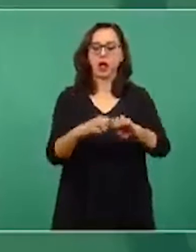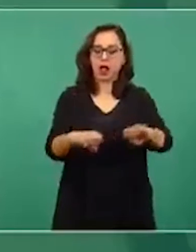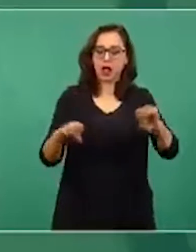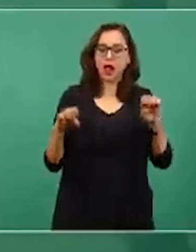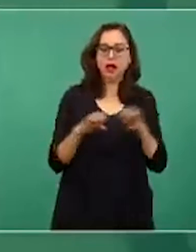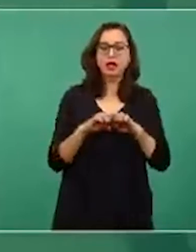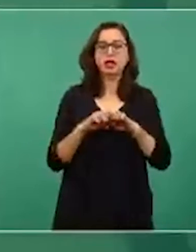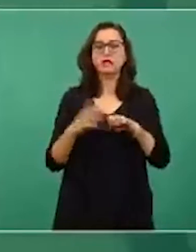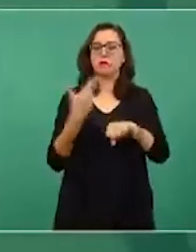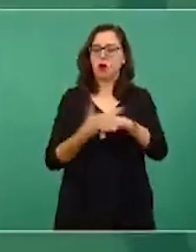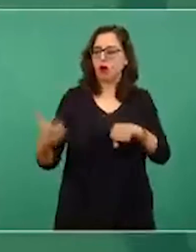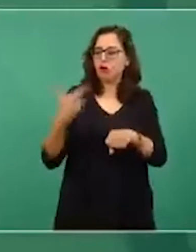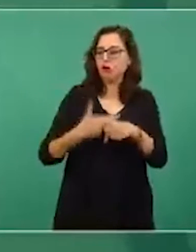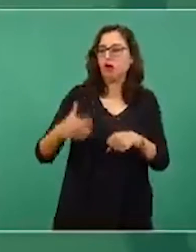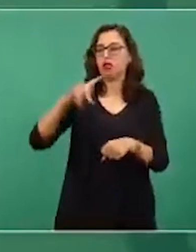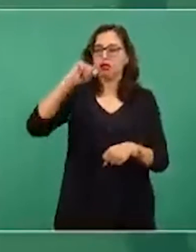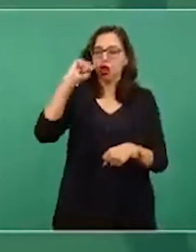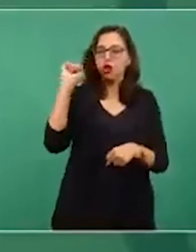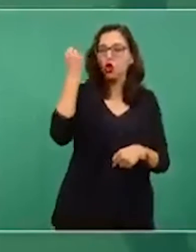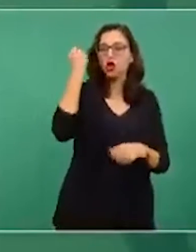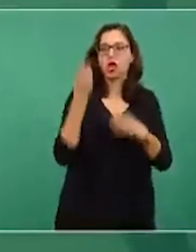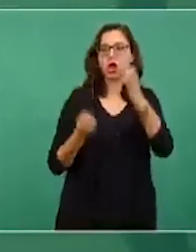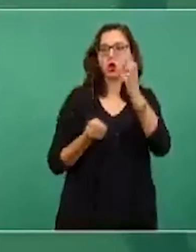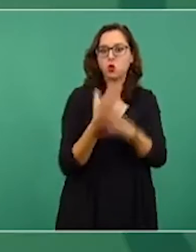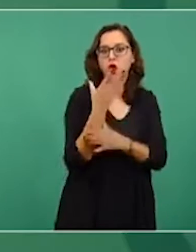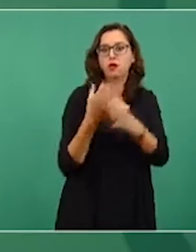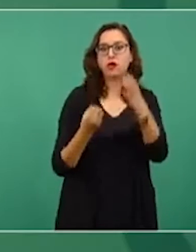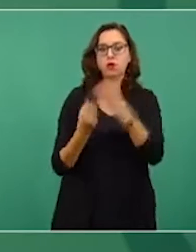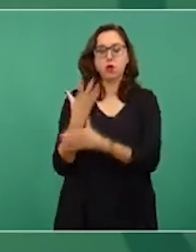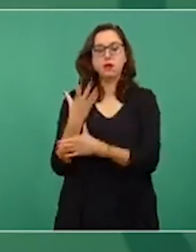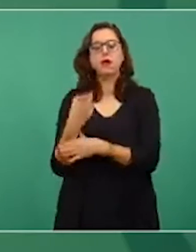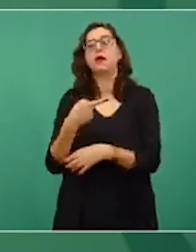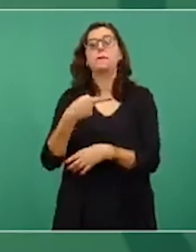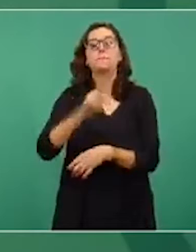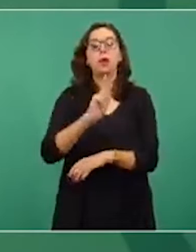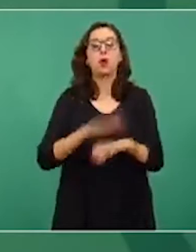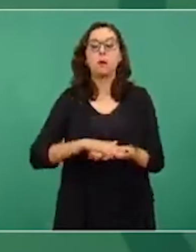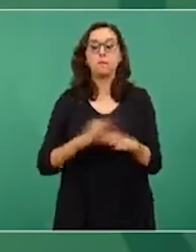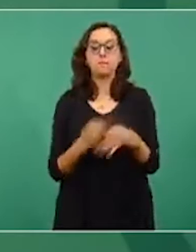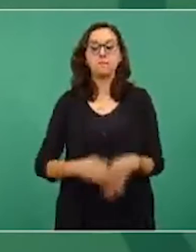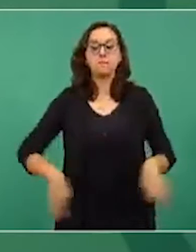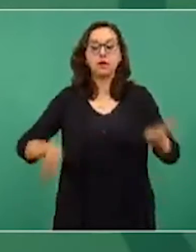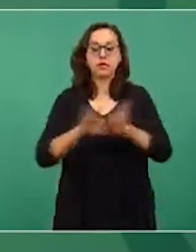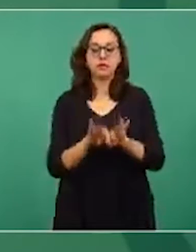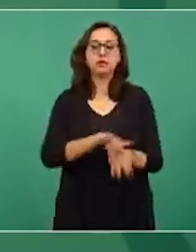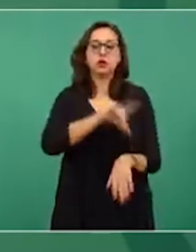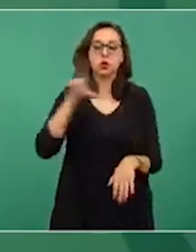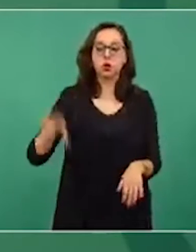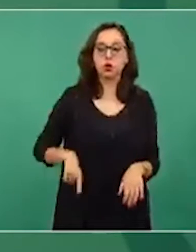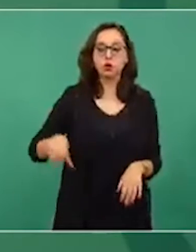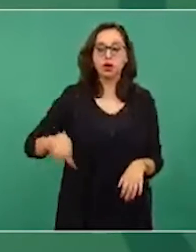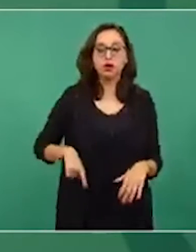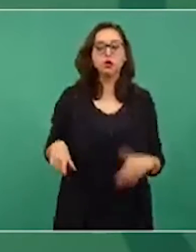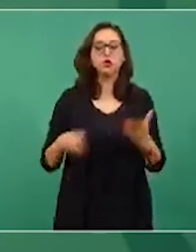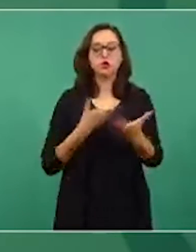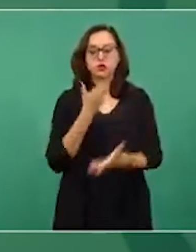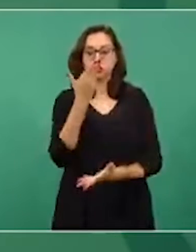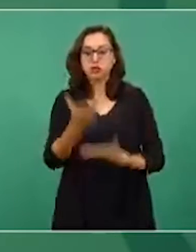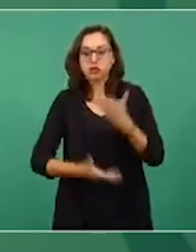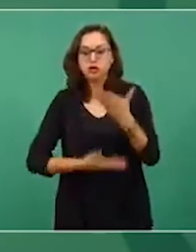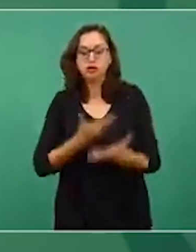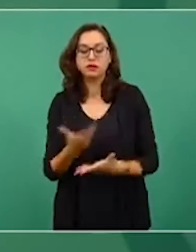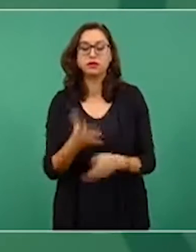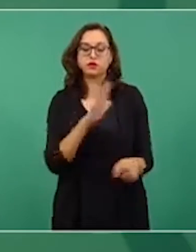tecnología, pero sobre todo que haya servidores públicos, personal